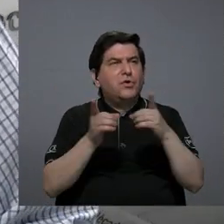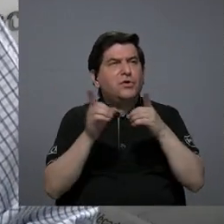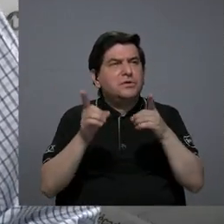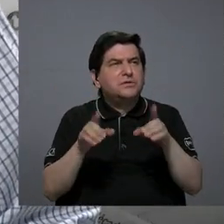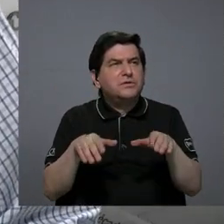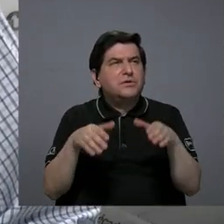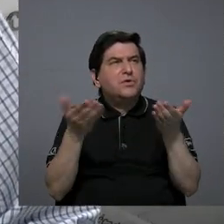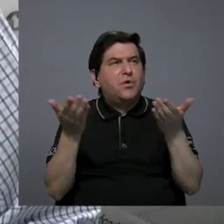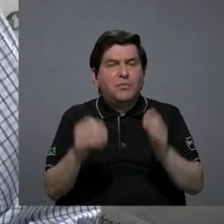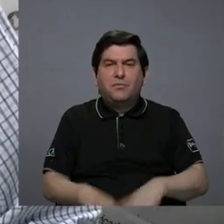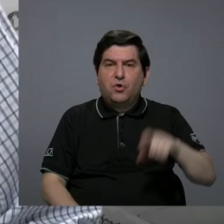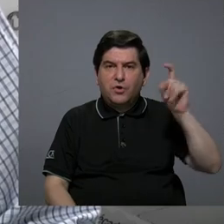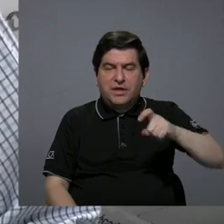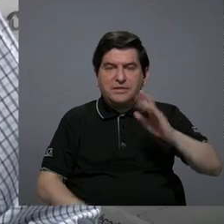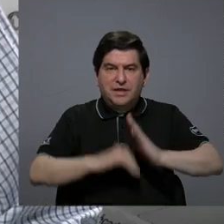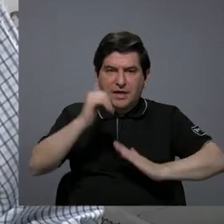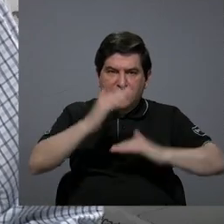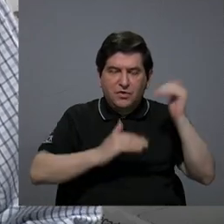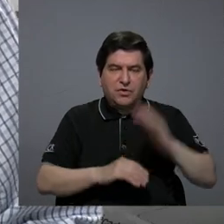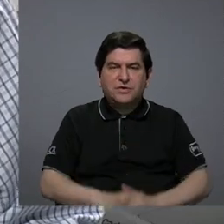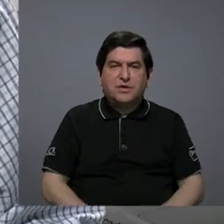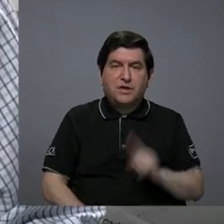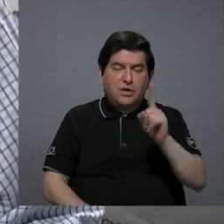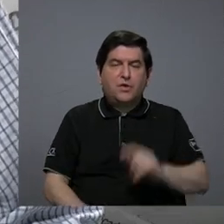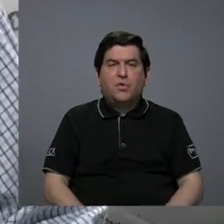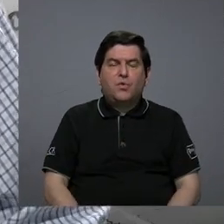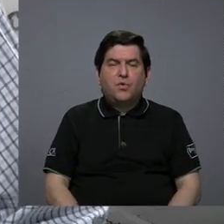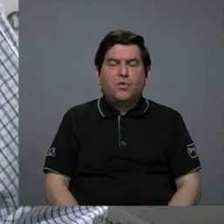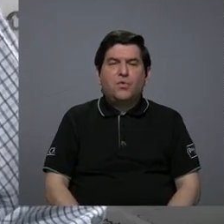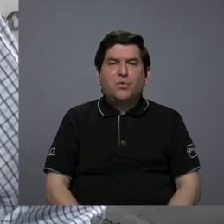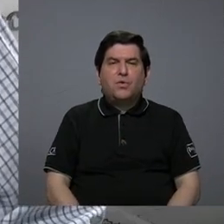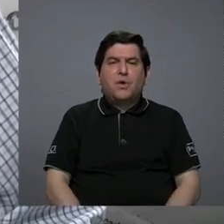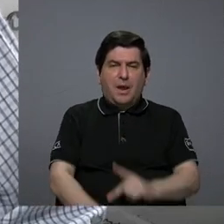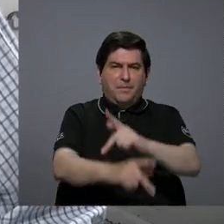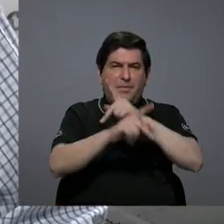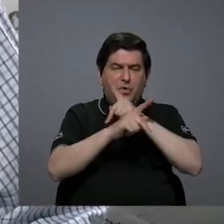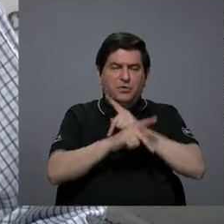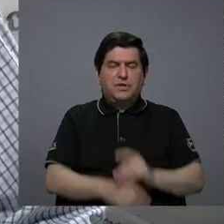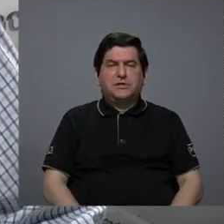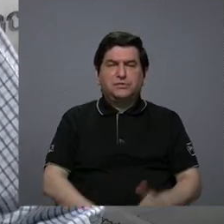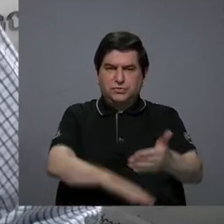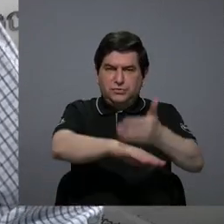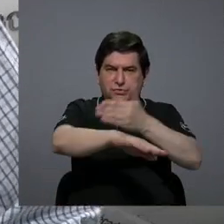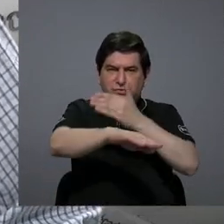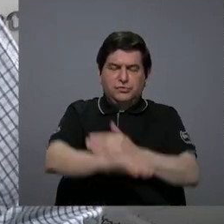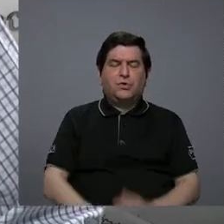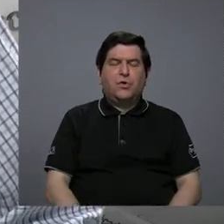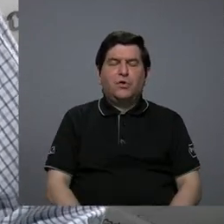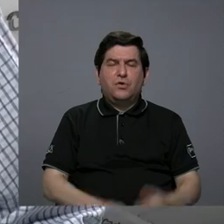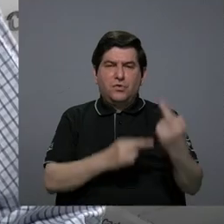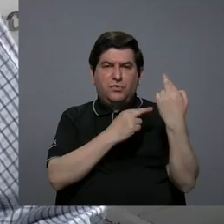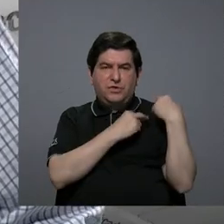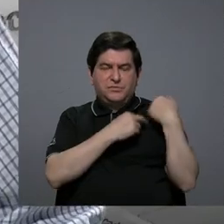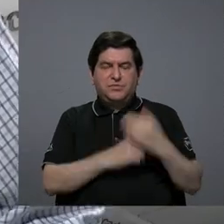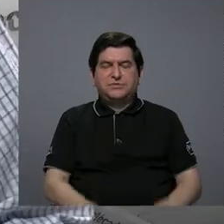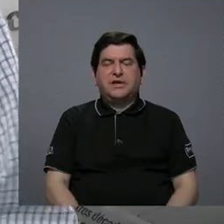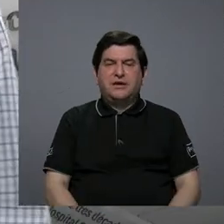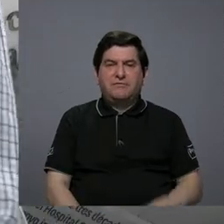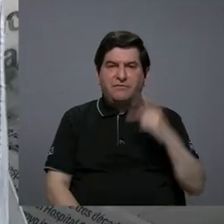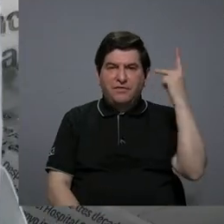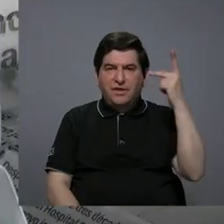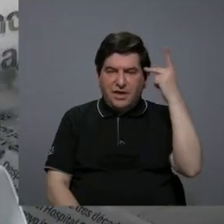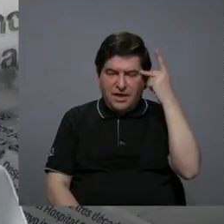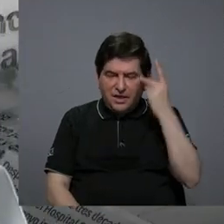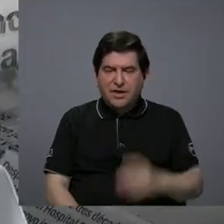términos necesitamos construir una gran sombrilla progresista que sea responsable en fiscal en la política fiscal